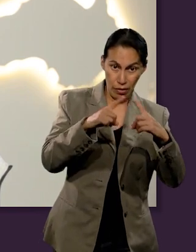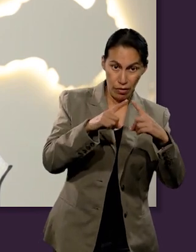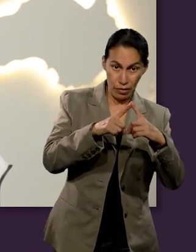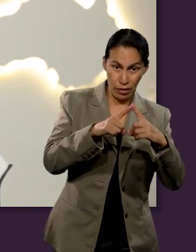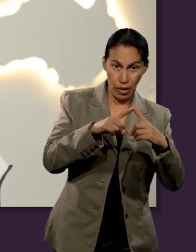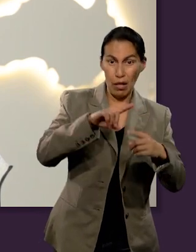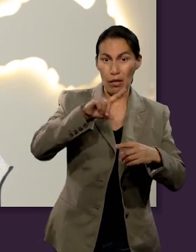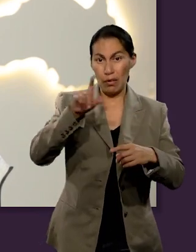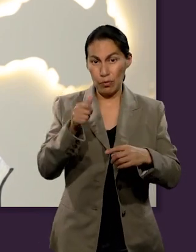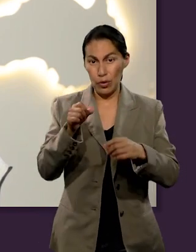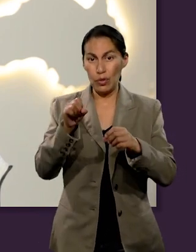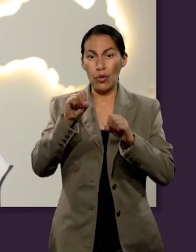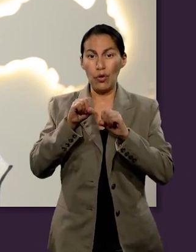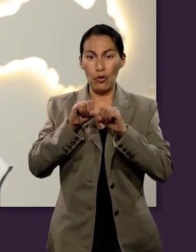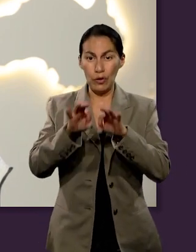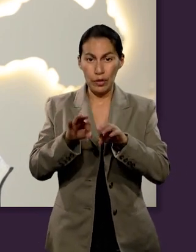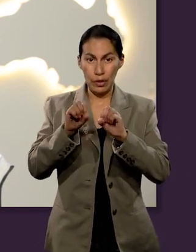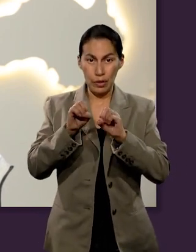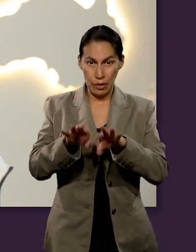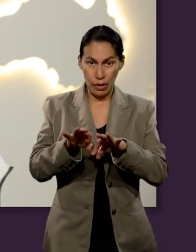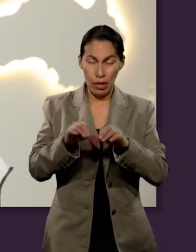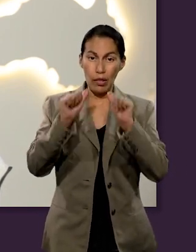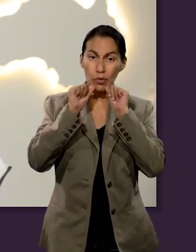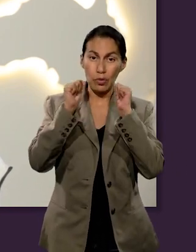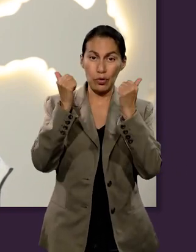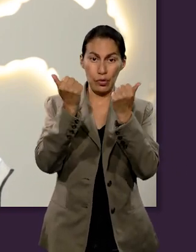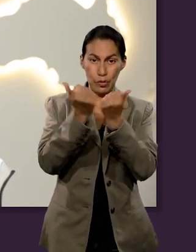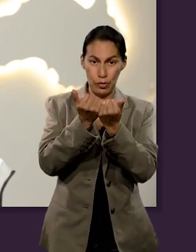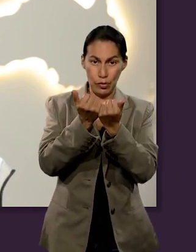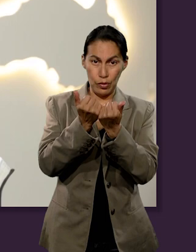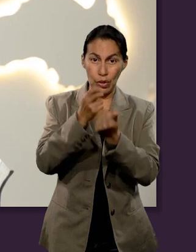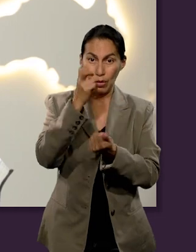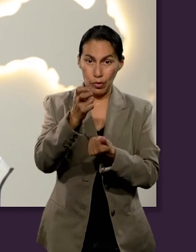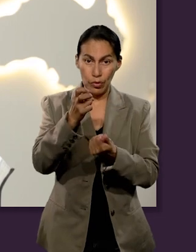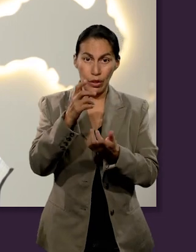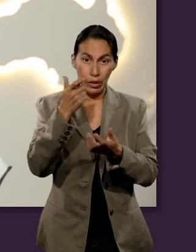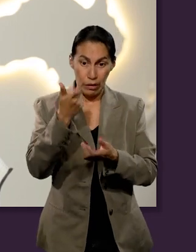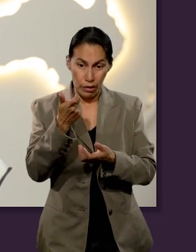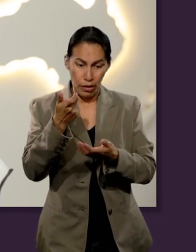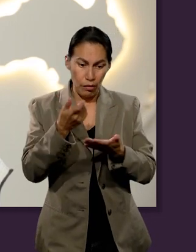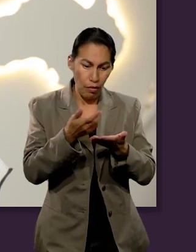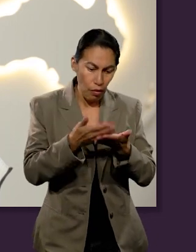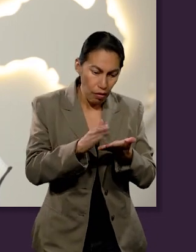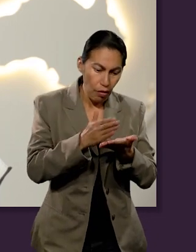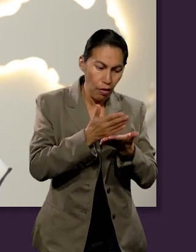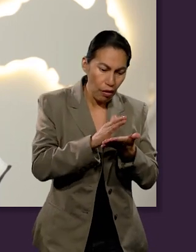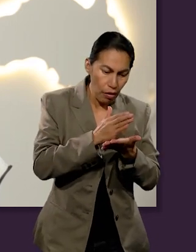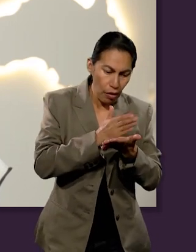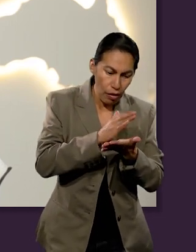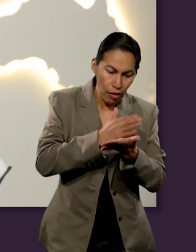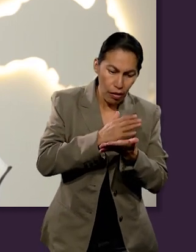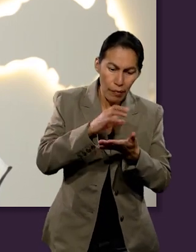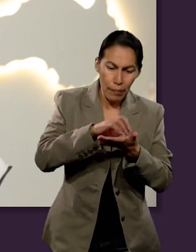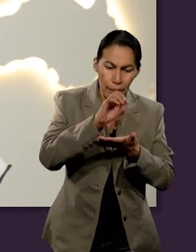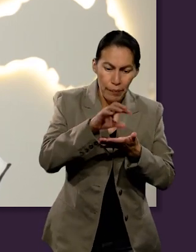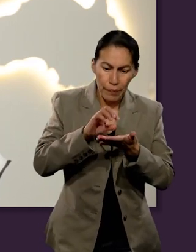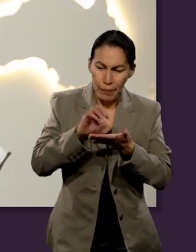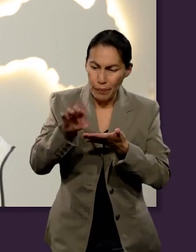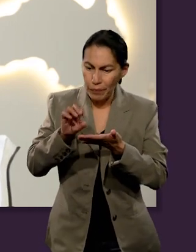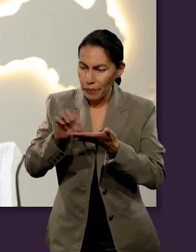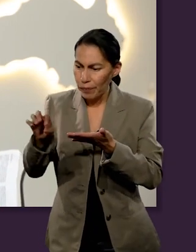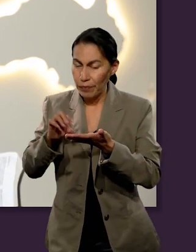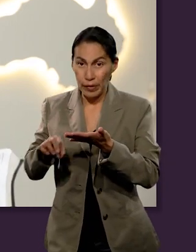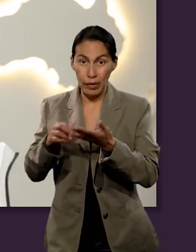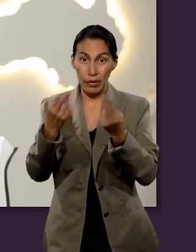pasan a la oficina de la asociación donde se hace una distribución, de tal manera que estos recursos puedan